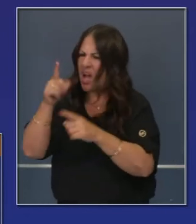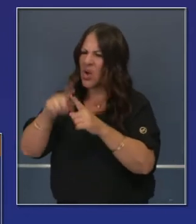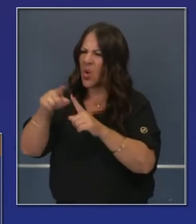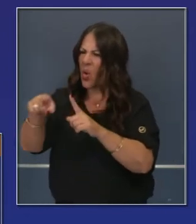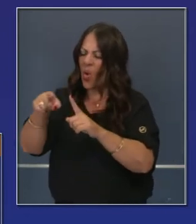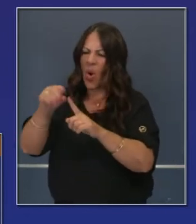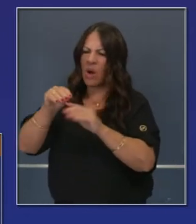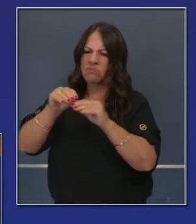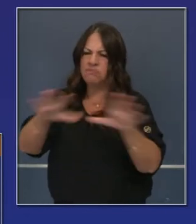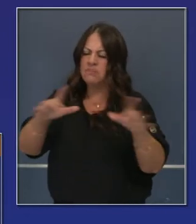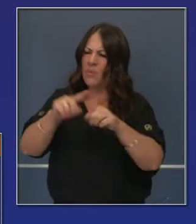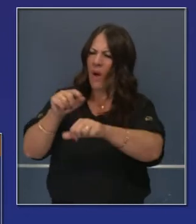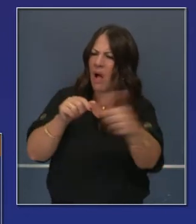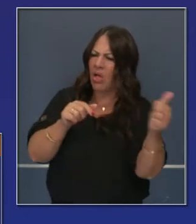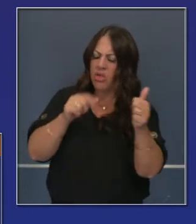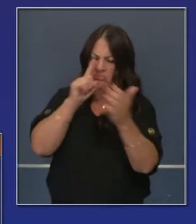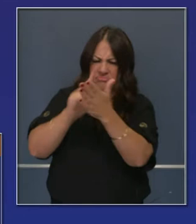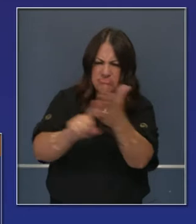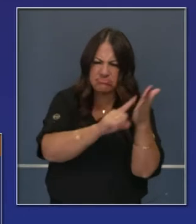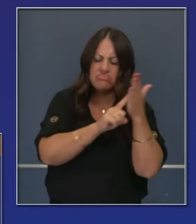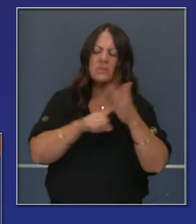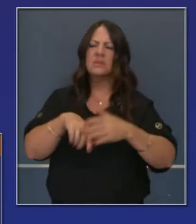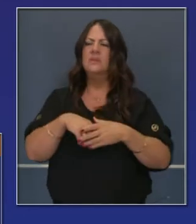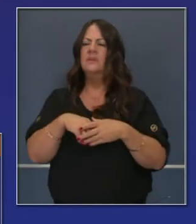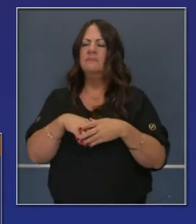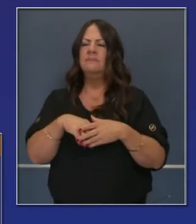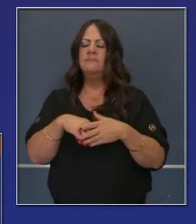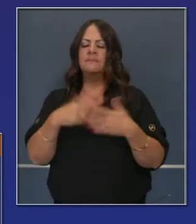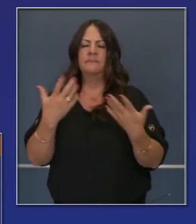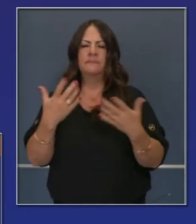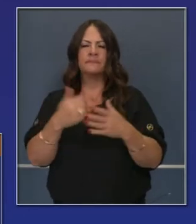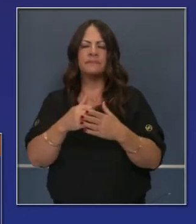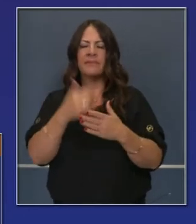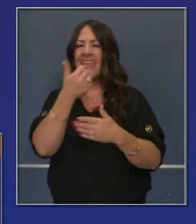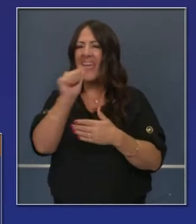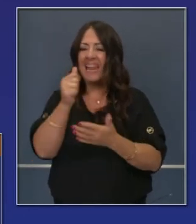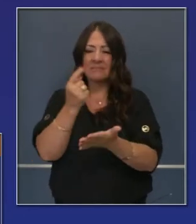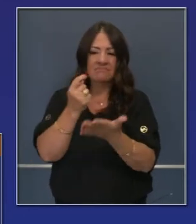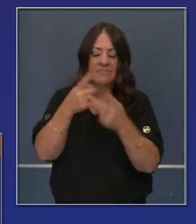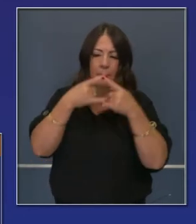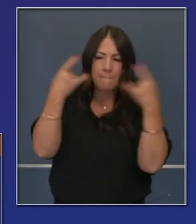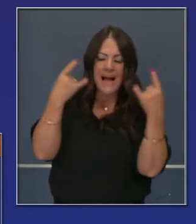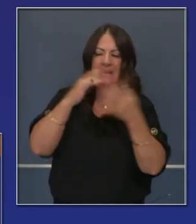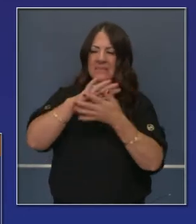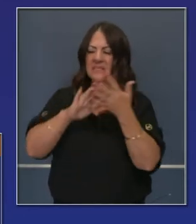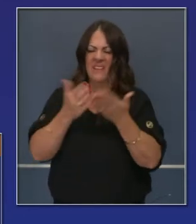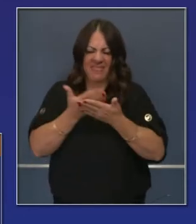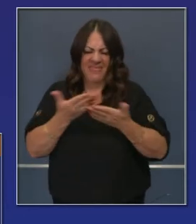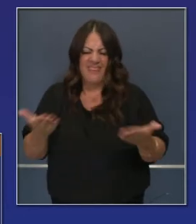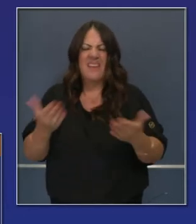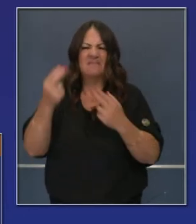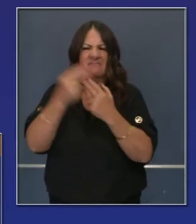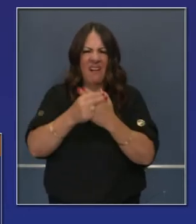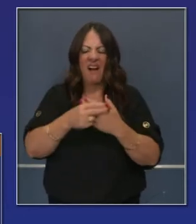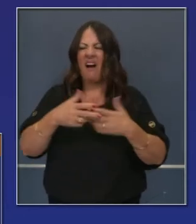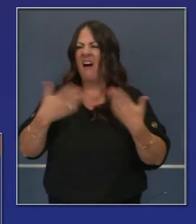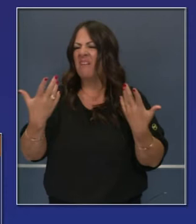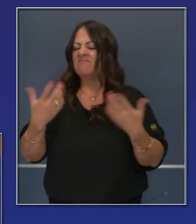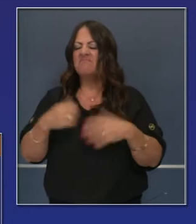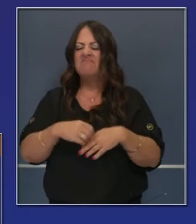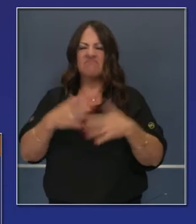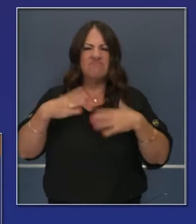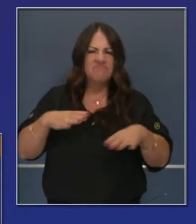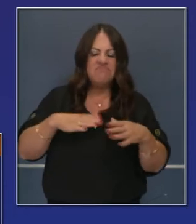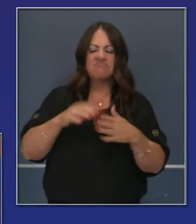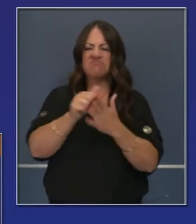el equipo personal de protección personal, todo eso se tiene que tomar en cuenta para ver dónde estarán nuestros retos y empezaremos con